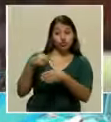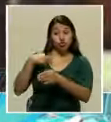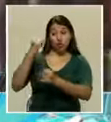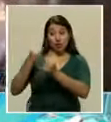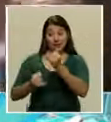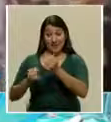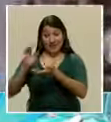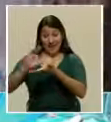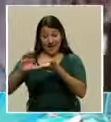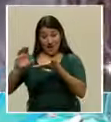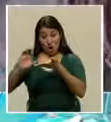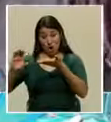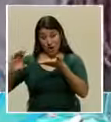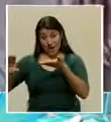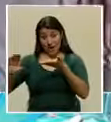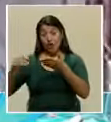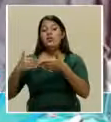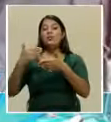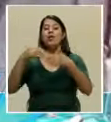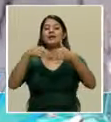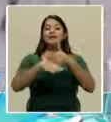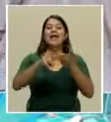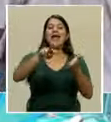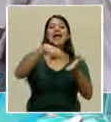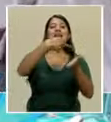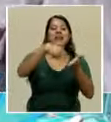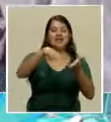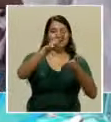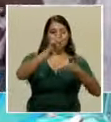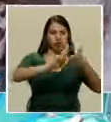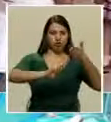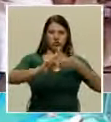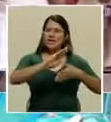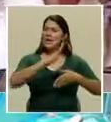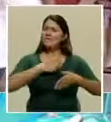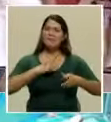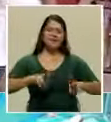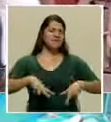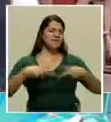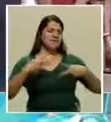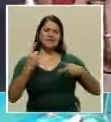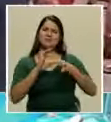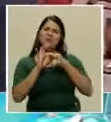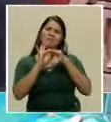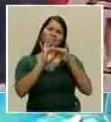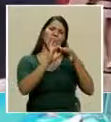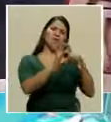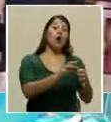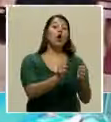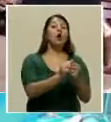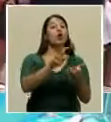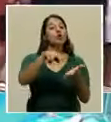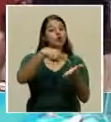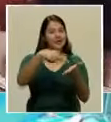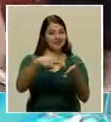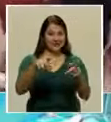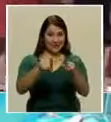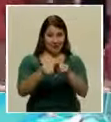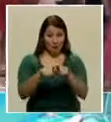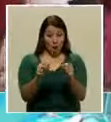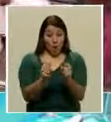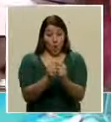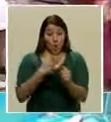después ingresé a danza universitaria y pues mi vida ha estado alrededor de la danza también. Bien, con mis actuales